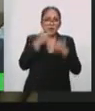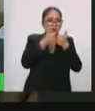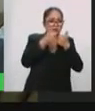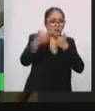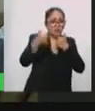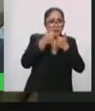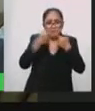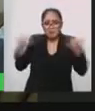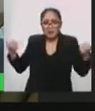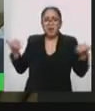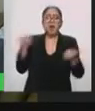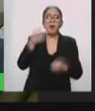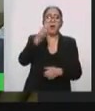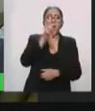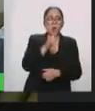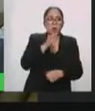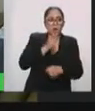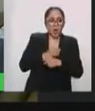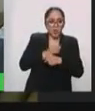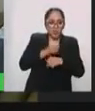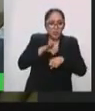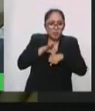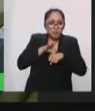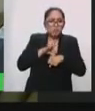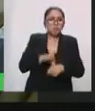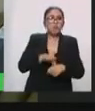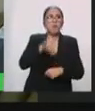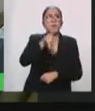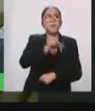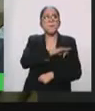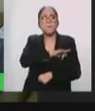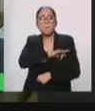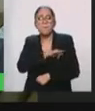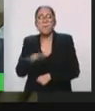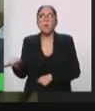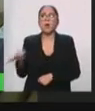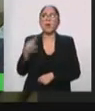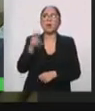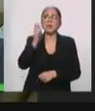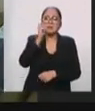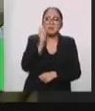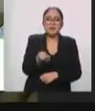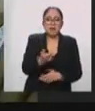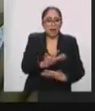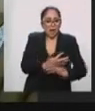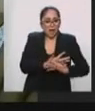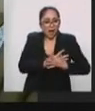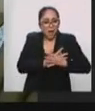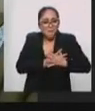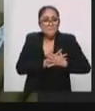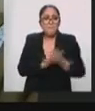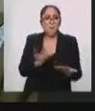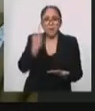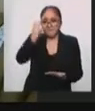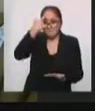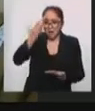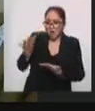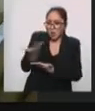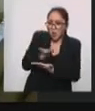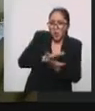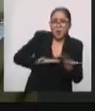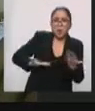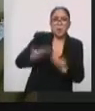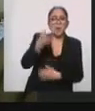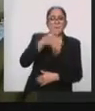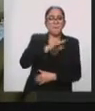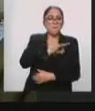lo que estamos viviendo, que podamos mantenernos con ese amor, ¿no? Por nuestros seres queridos, estar